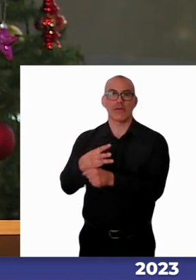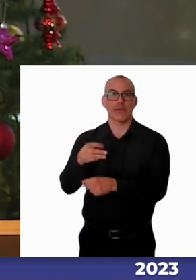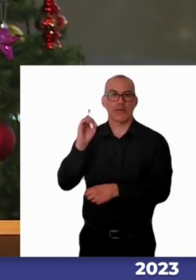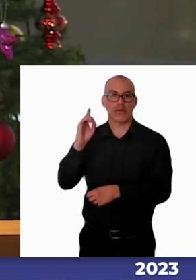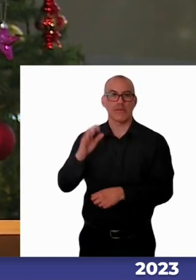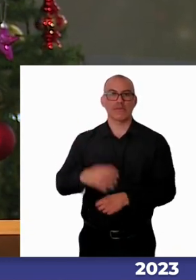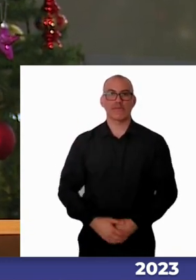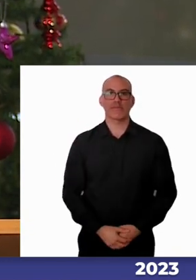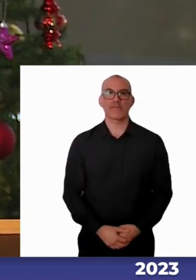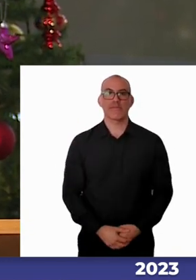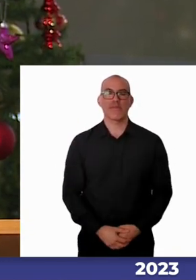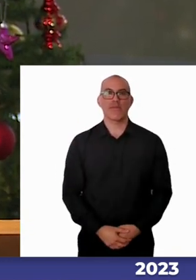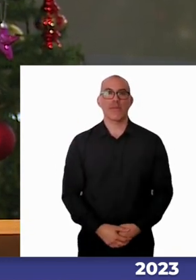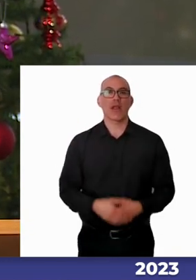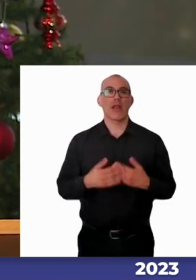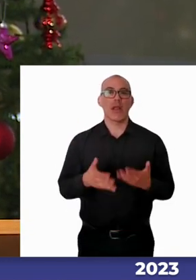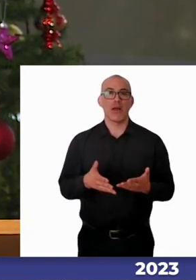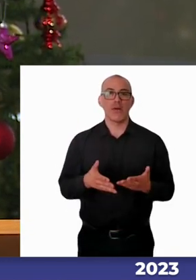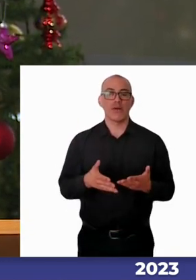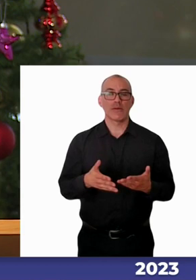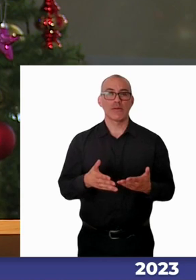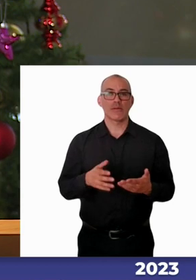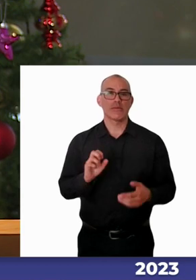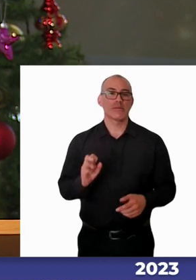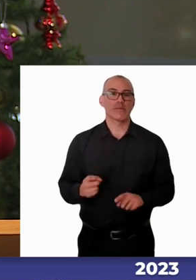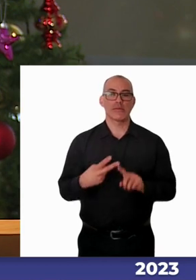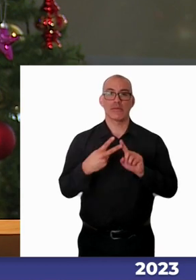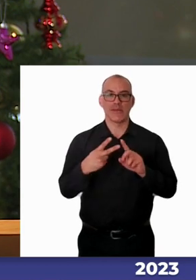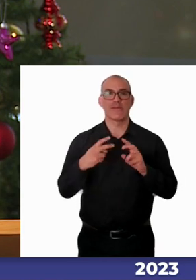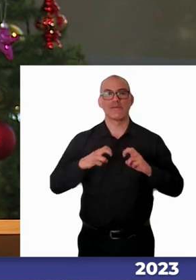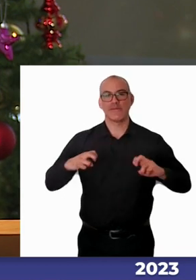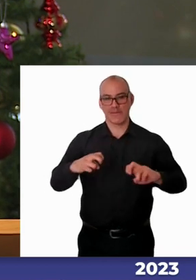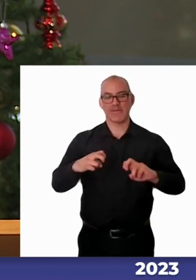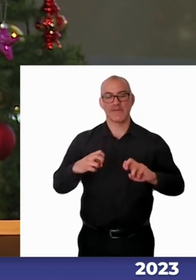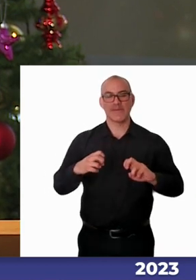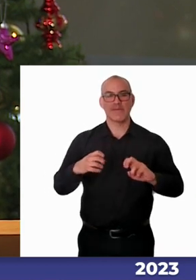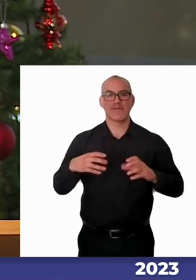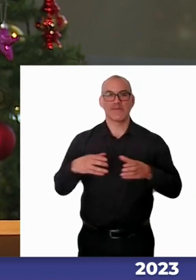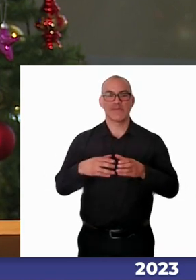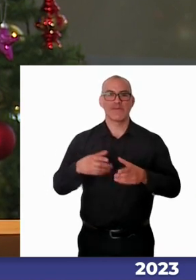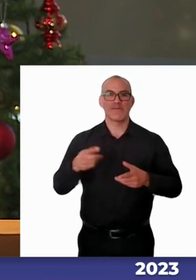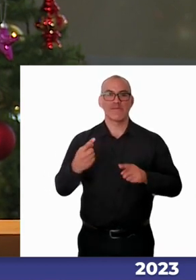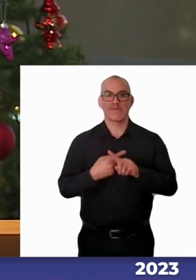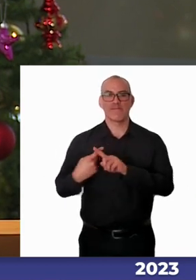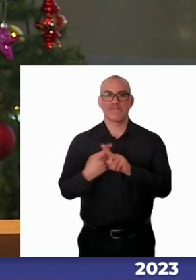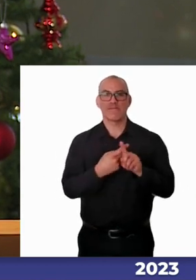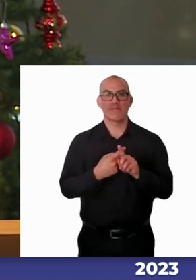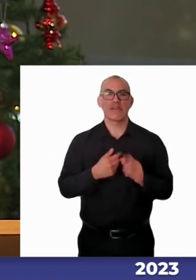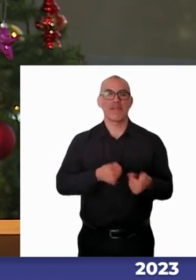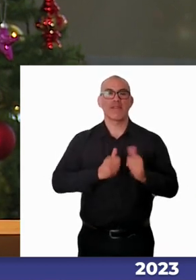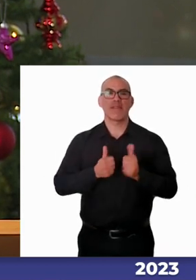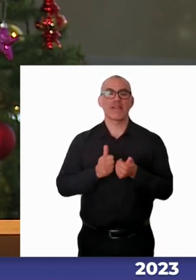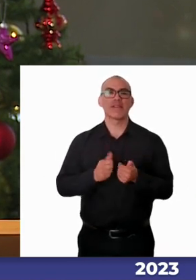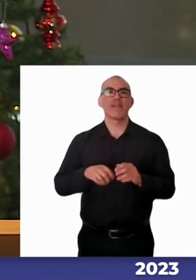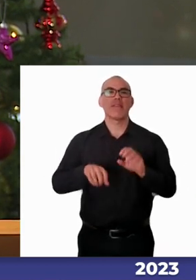Ahora, damos inicio al segundo panel, Desafíos en Educación Superior para una plena inclusión.